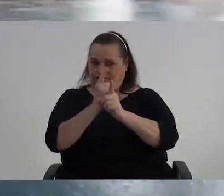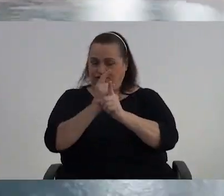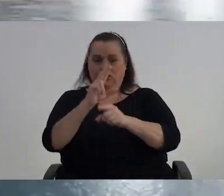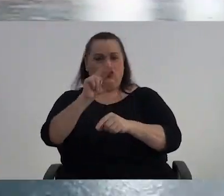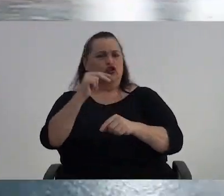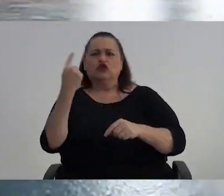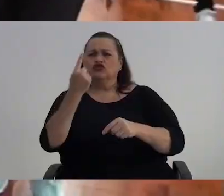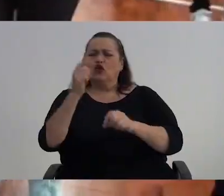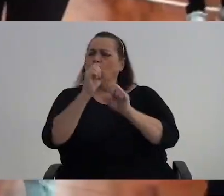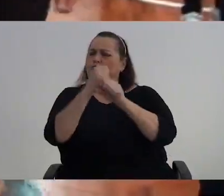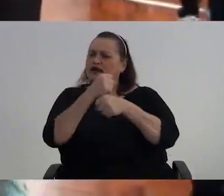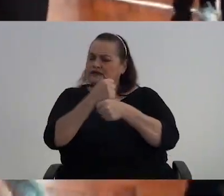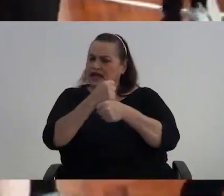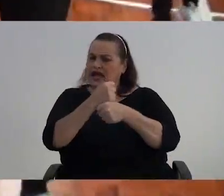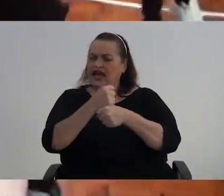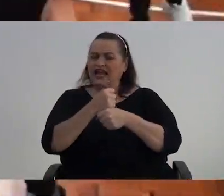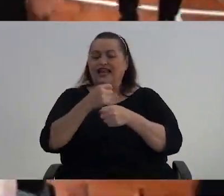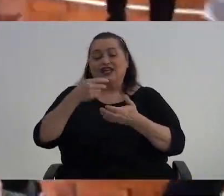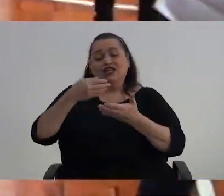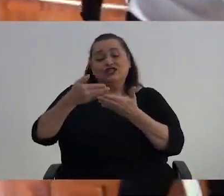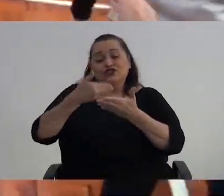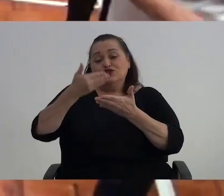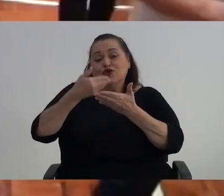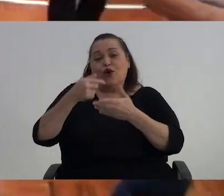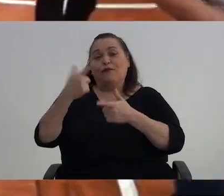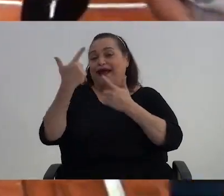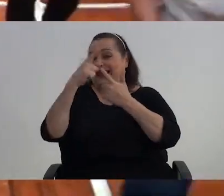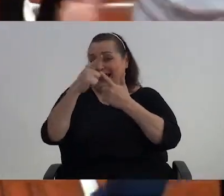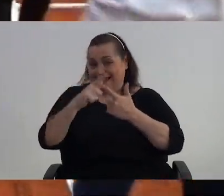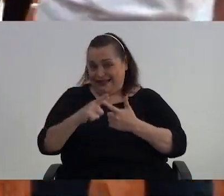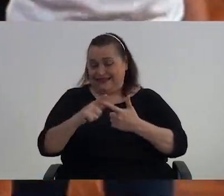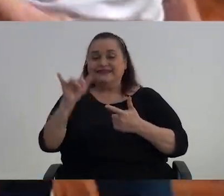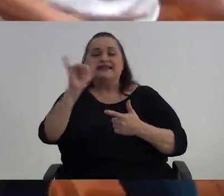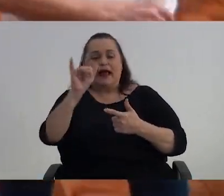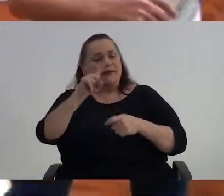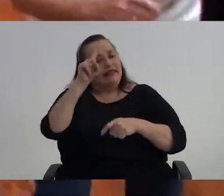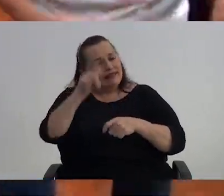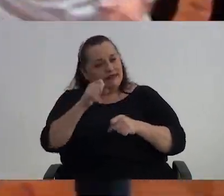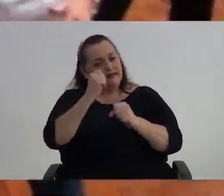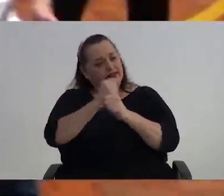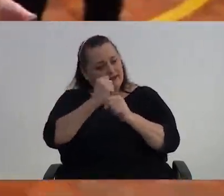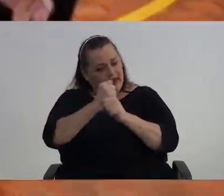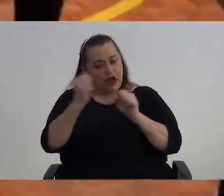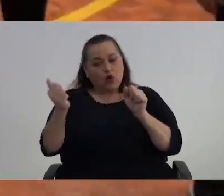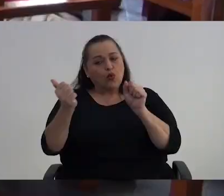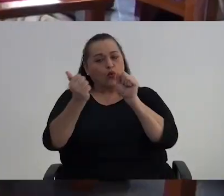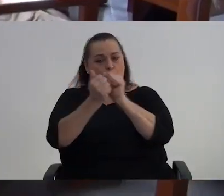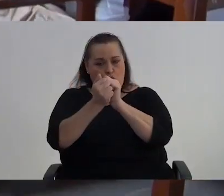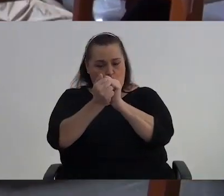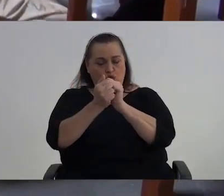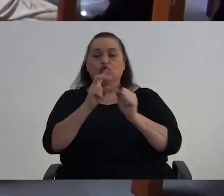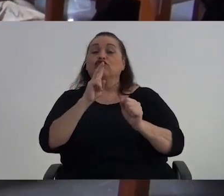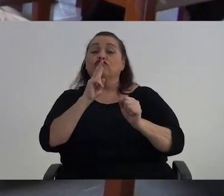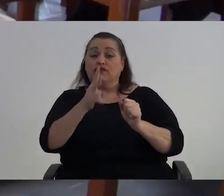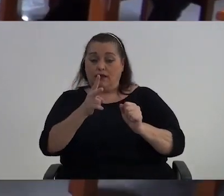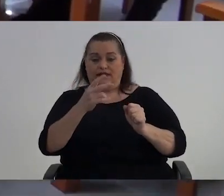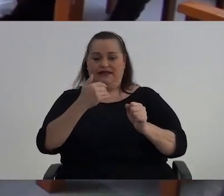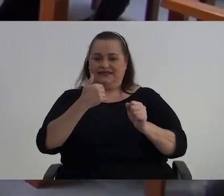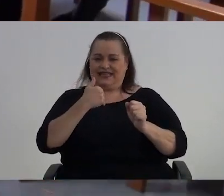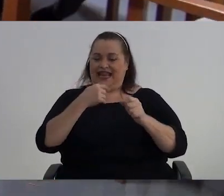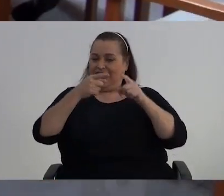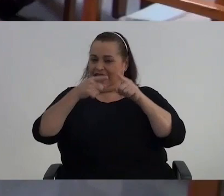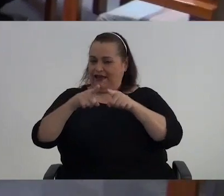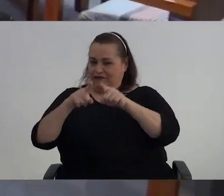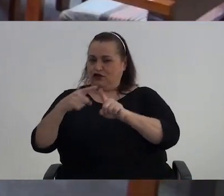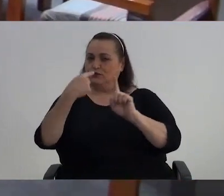es solo Realizar Sopas de letras Sino que también Tenemos que trabajarlo Como en un conjunto Para realmente Tener esos efectos